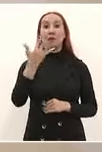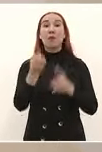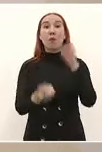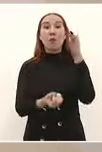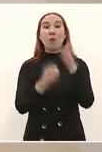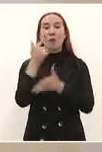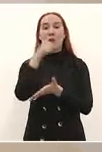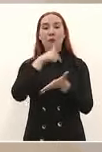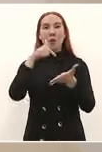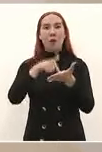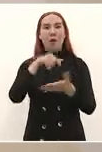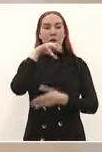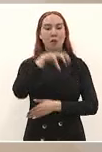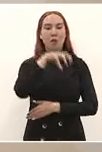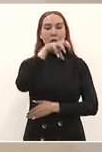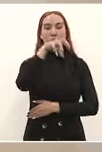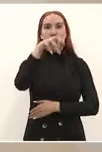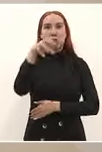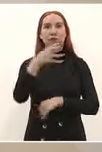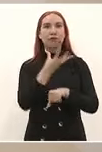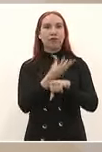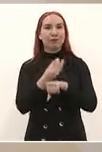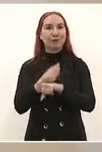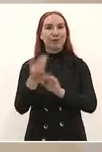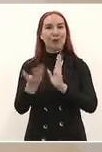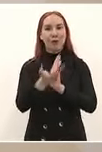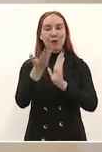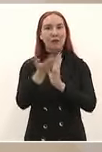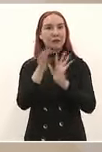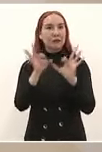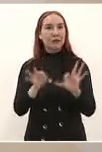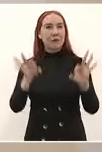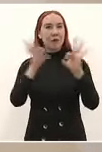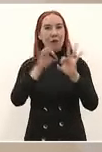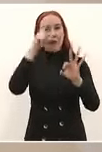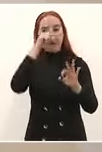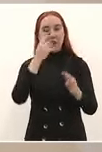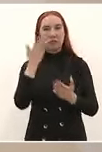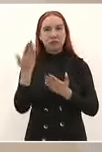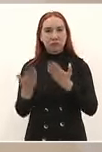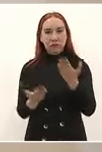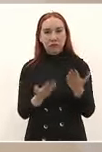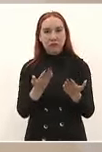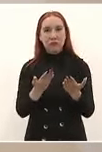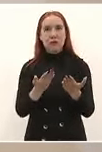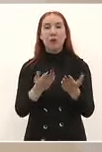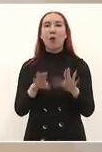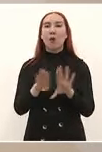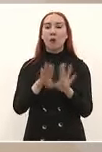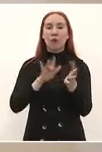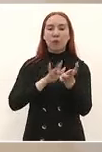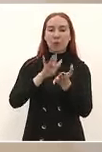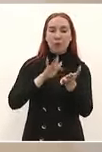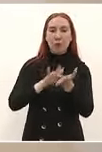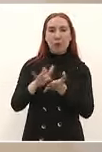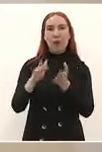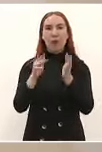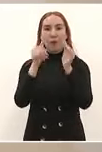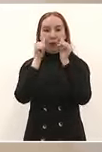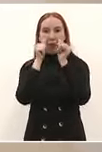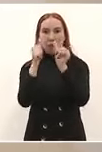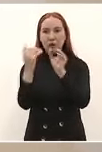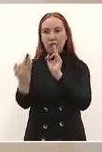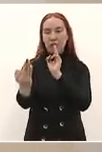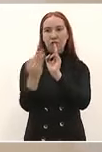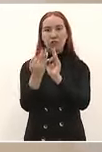sucursales del banco para dar un servicio cercano y cálido a todos los beneficiarios de los programas sociales a